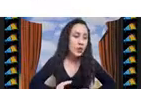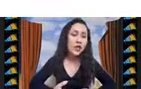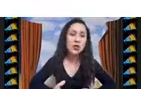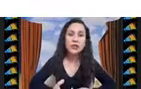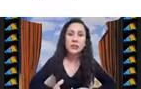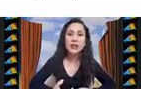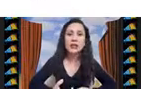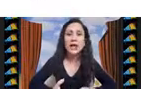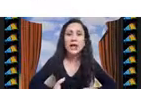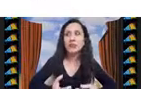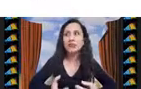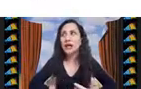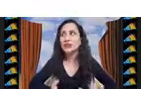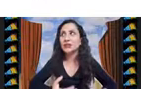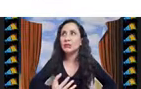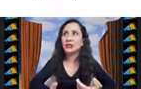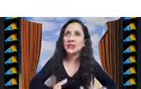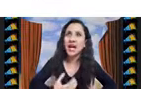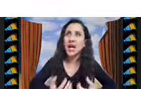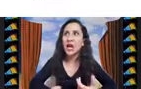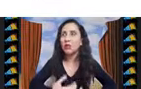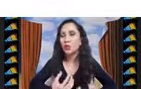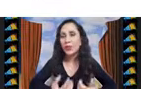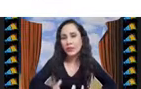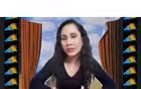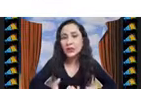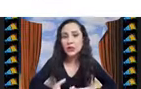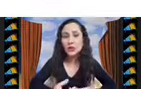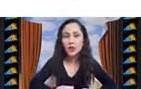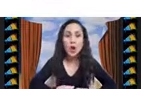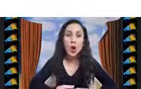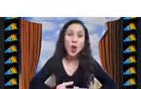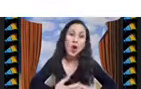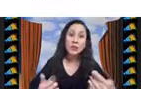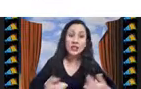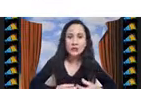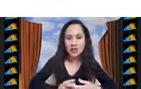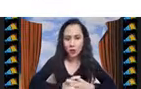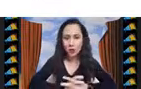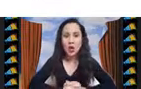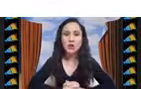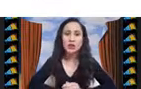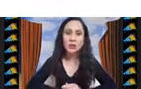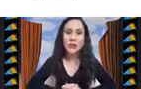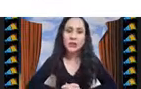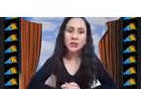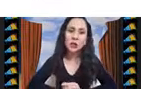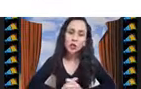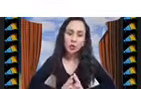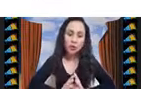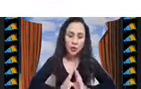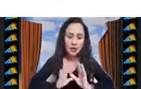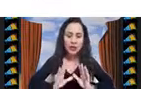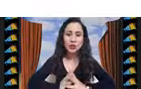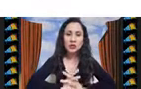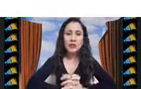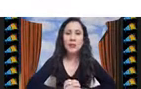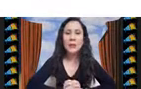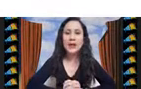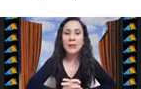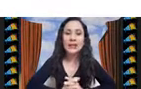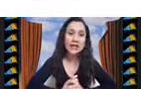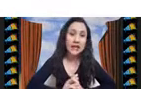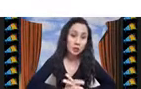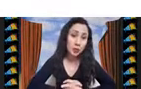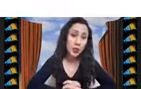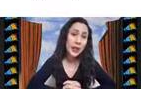la opción que nos permita maximizar un beneficio o minimizar un costo. Si nosotros modelamos